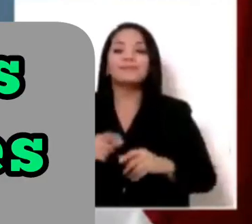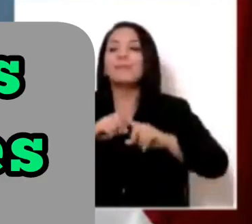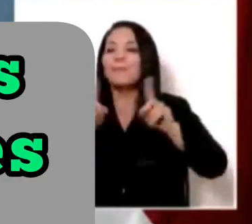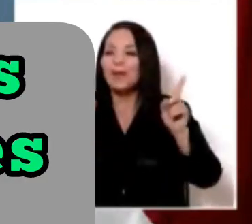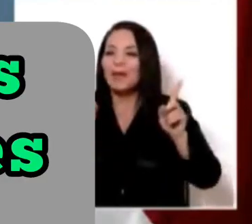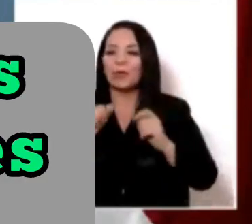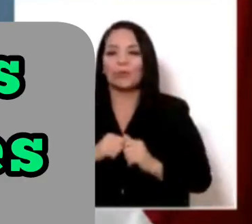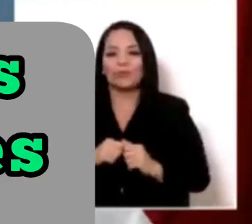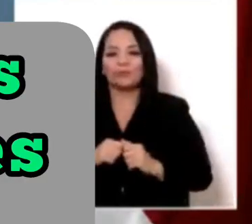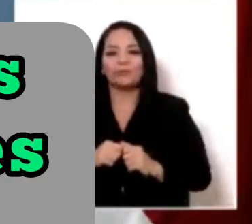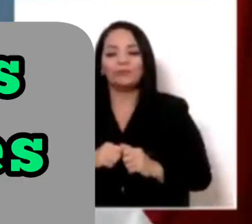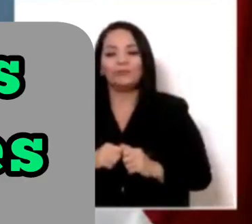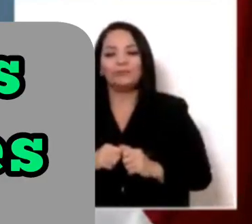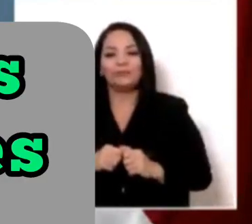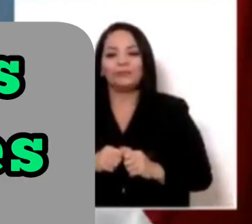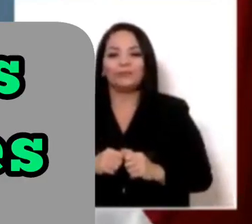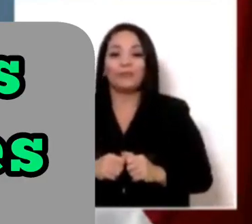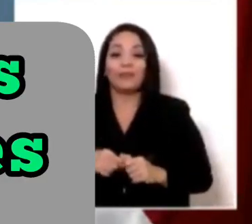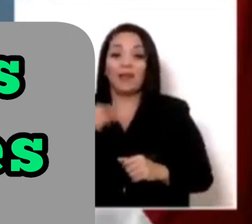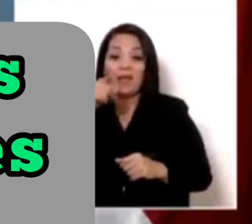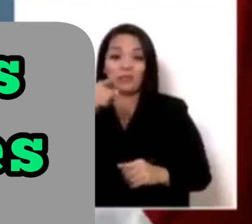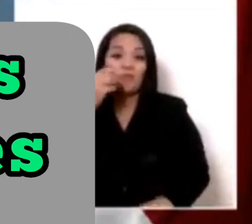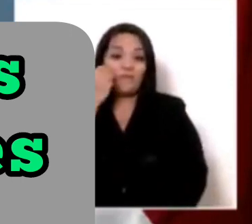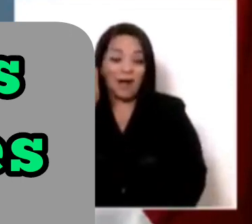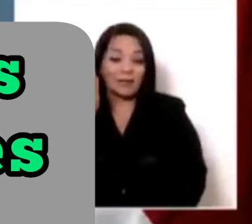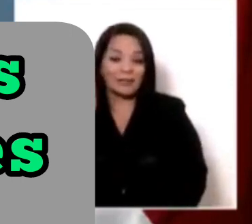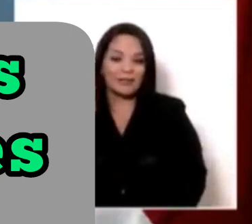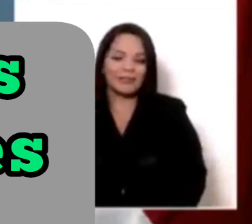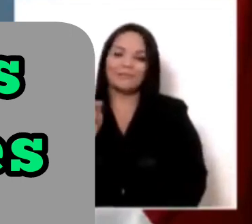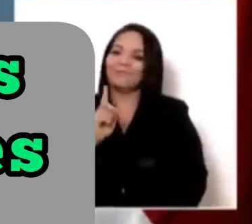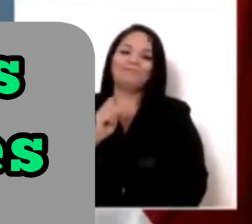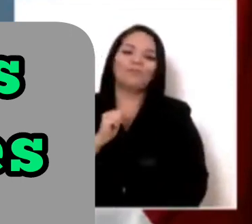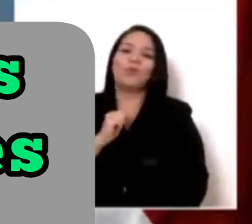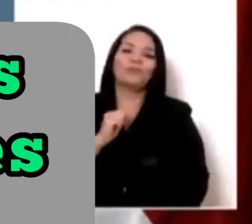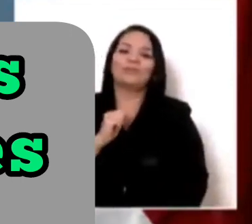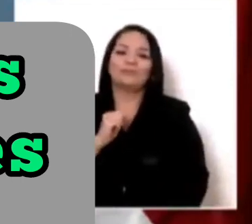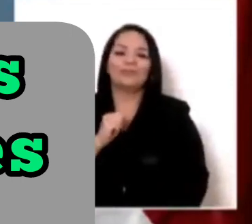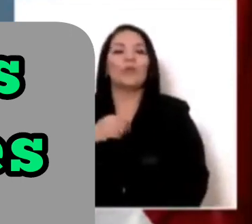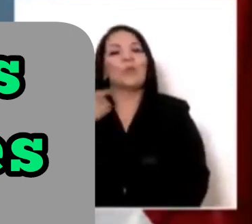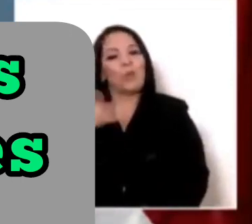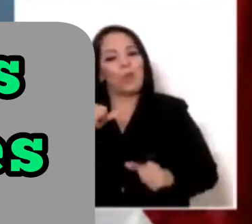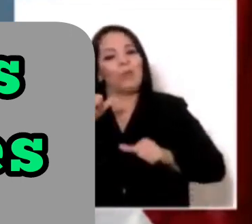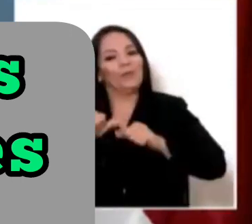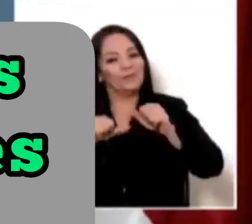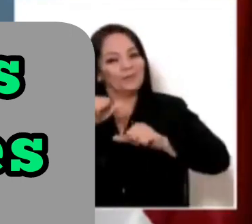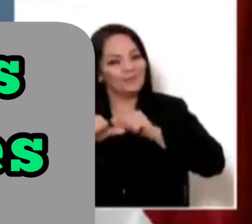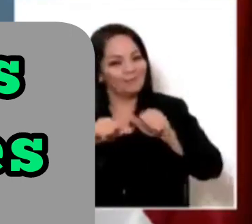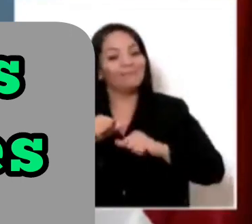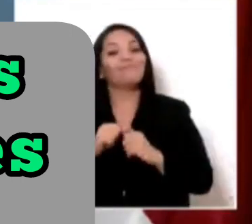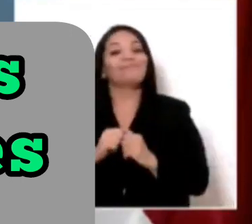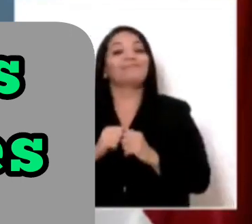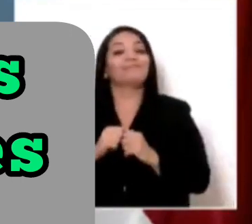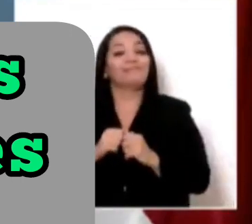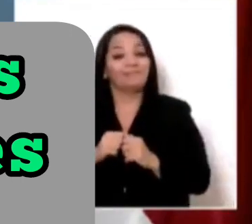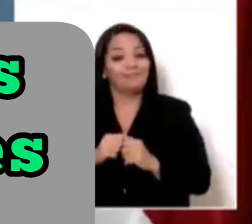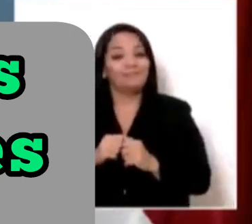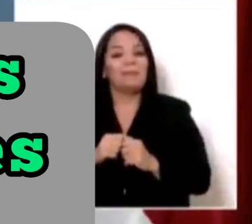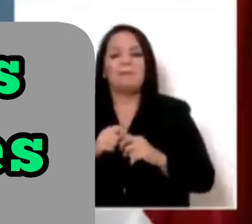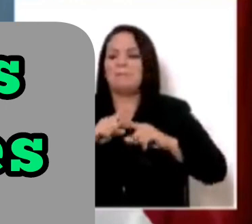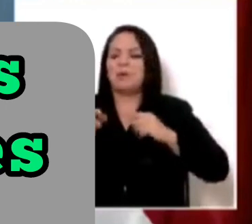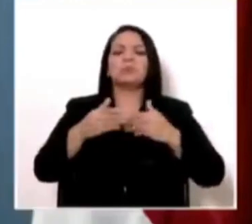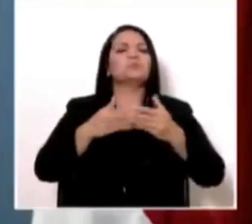Pero, todas esas cosas requieren pulsos. Y los pulsos que hay que echarse, no los echamos.